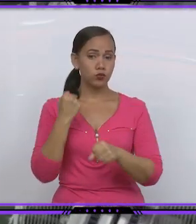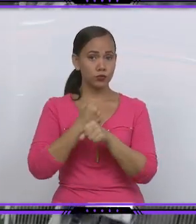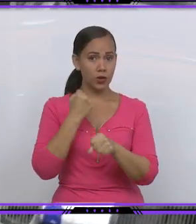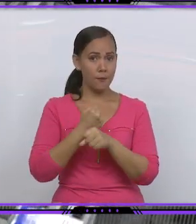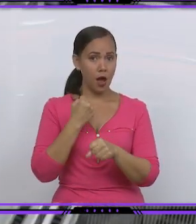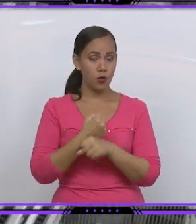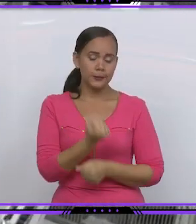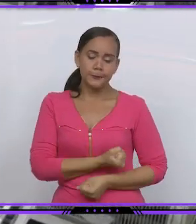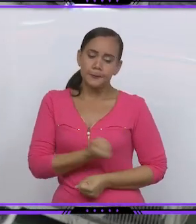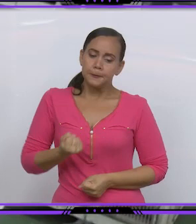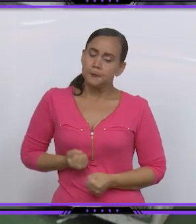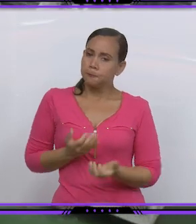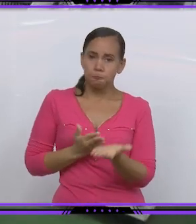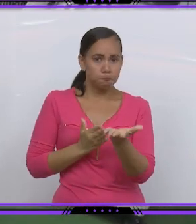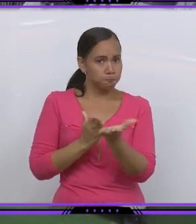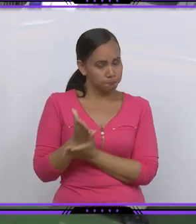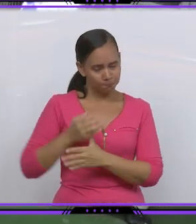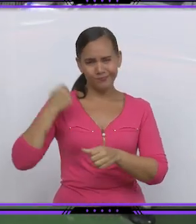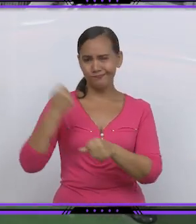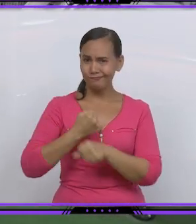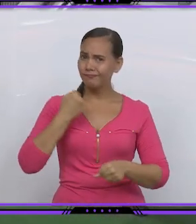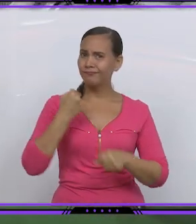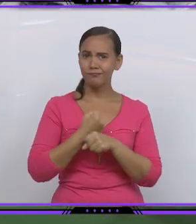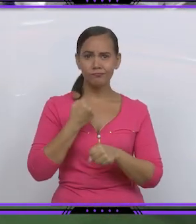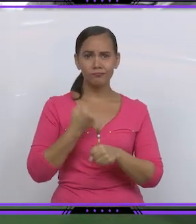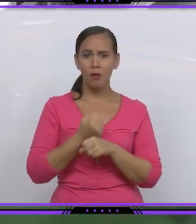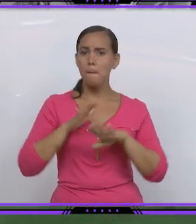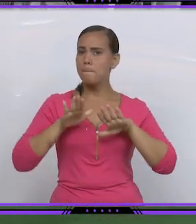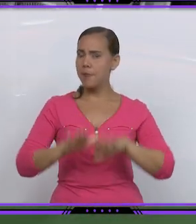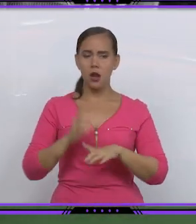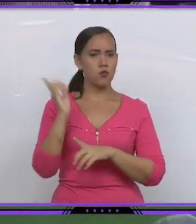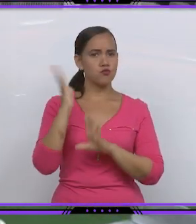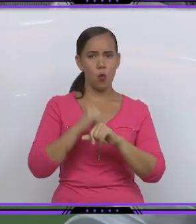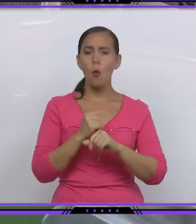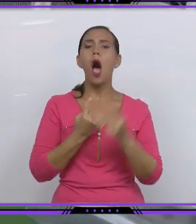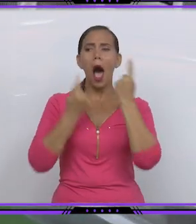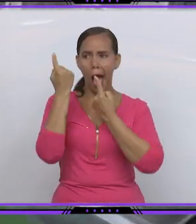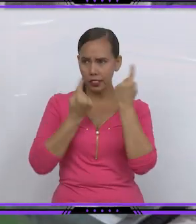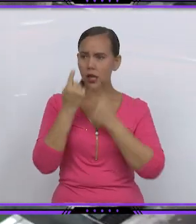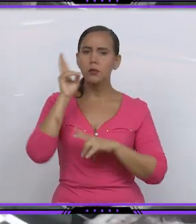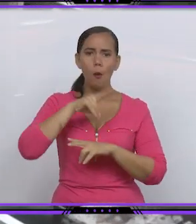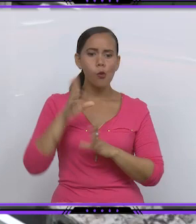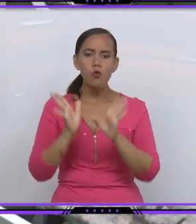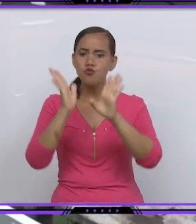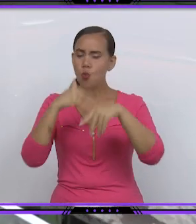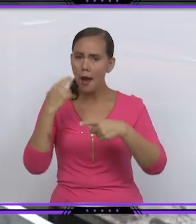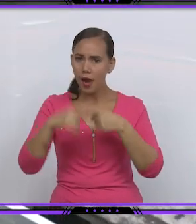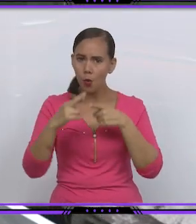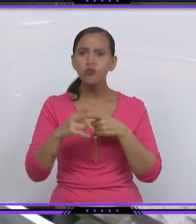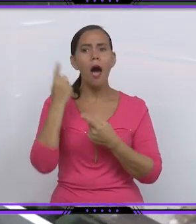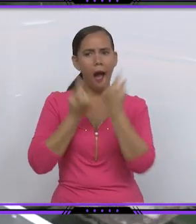esfuerzos para mantenerse activos. Para ello, no cesan en buscar alternativas conscientes de su misión en la sustitución de